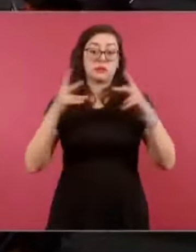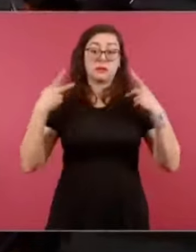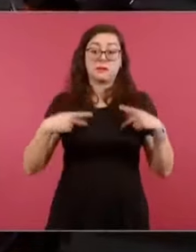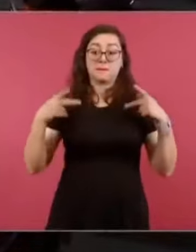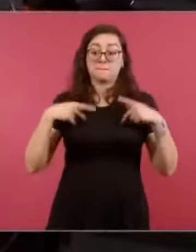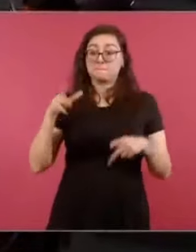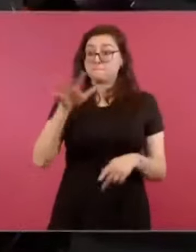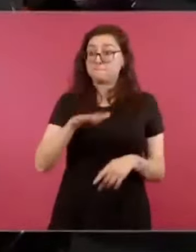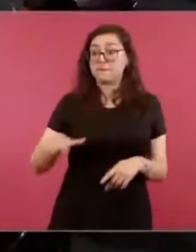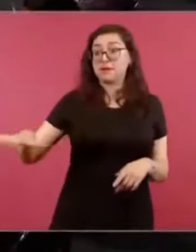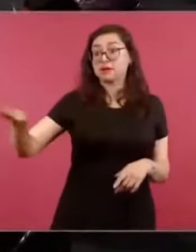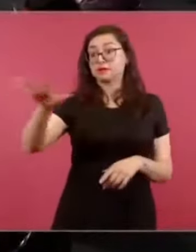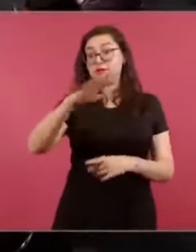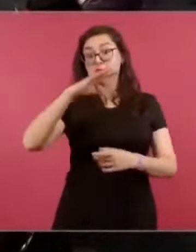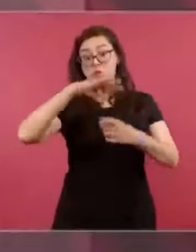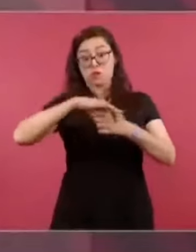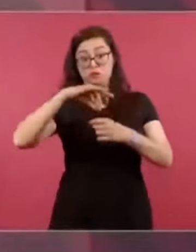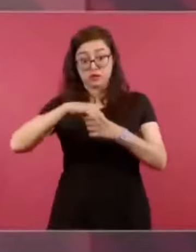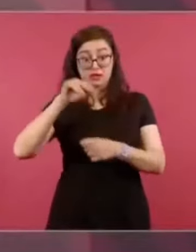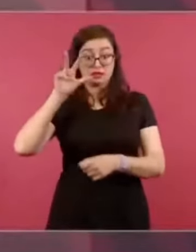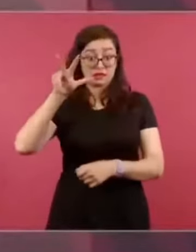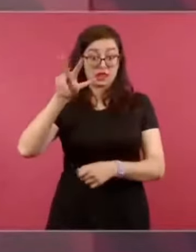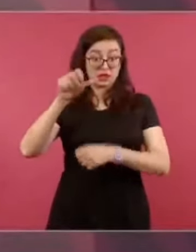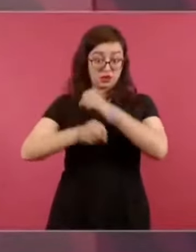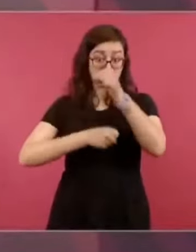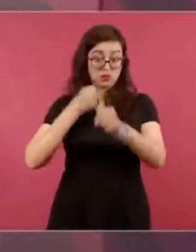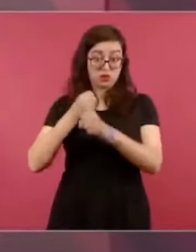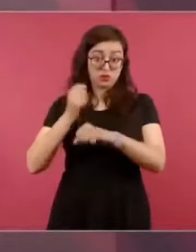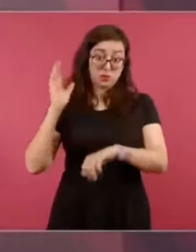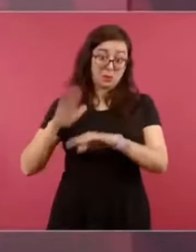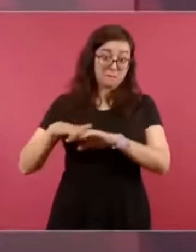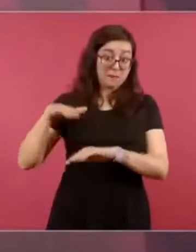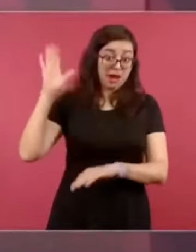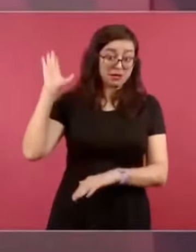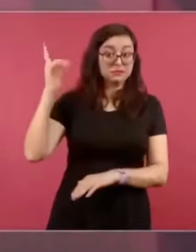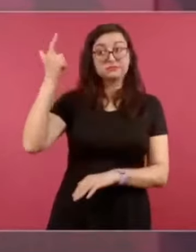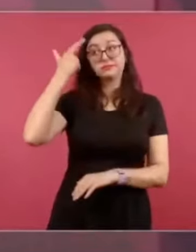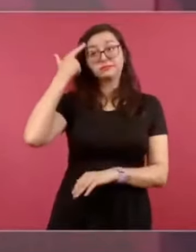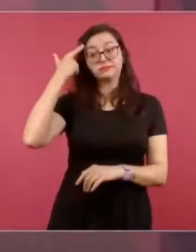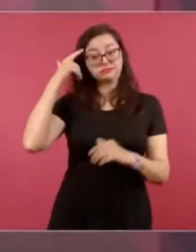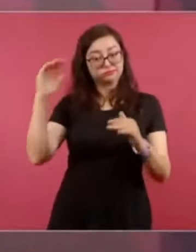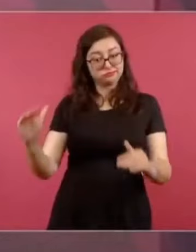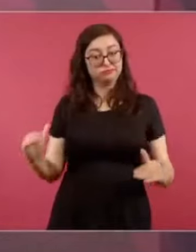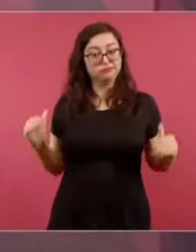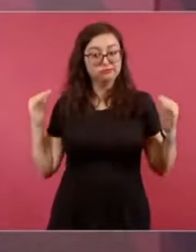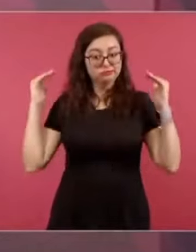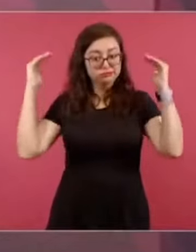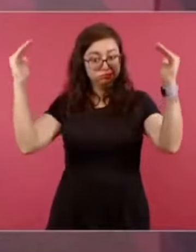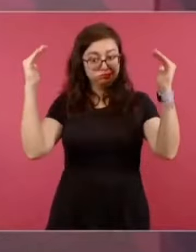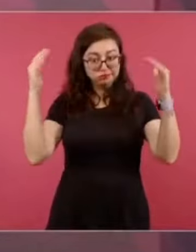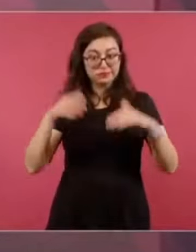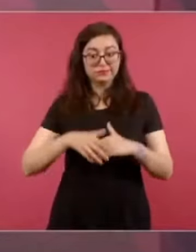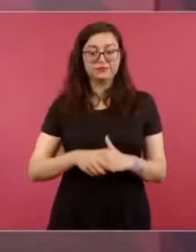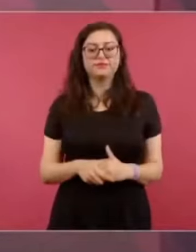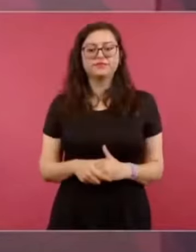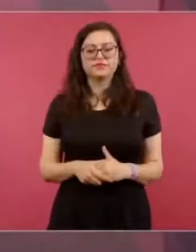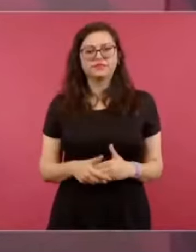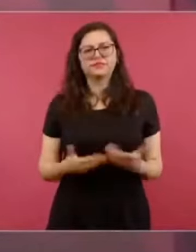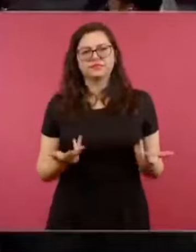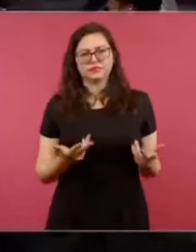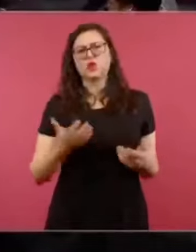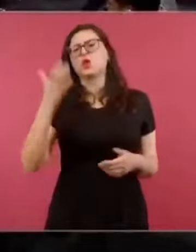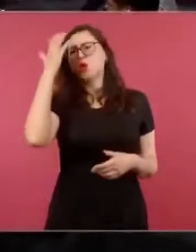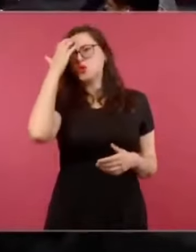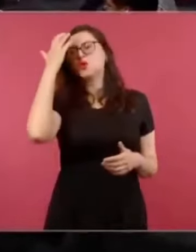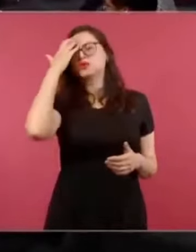el pueblo está muy consciente, sabe quién es quién